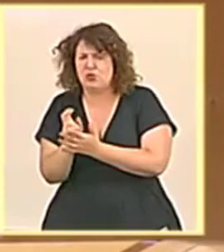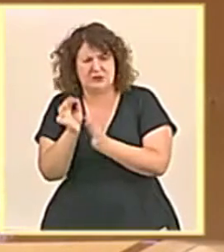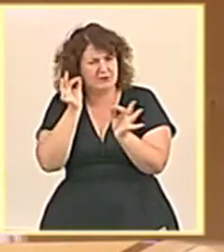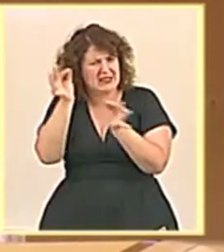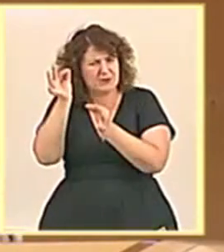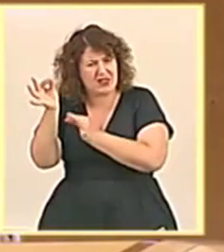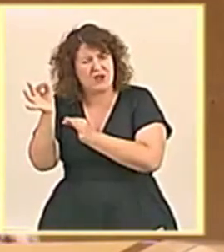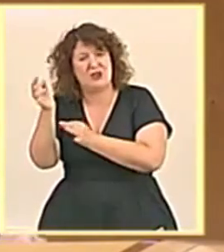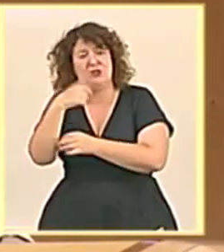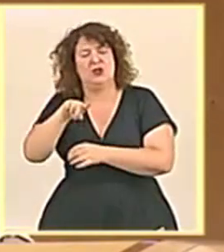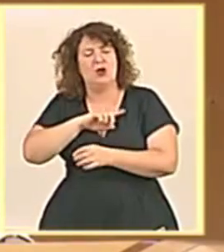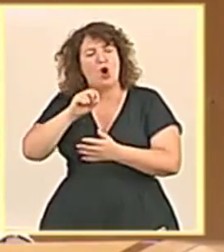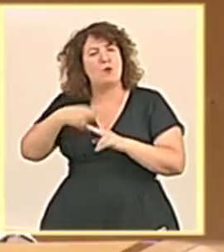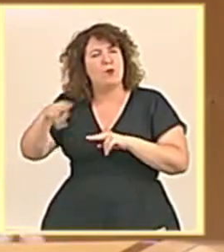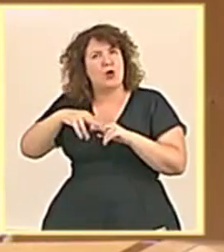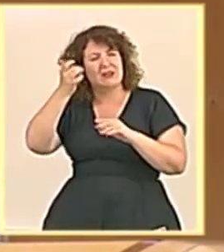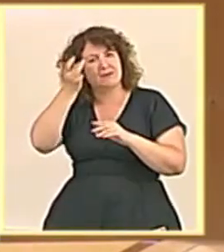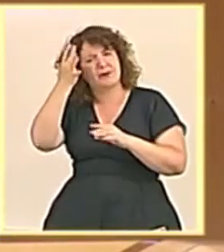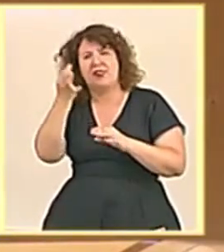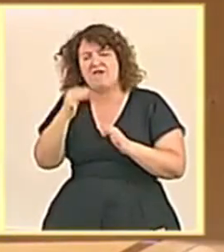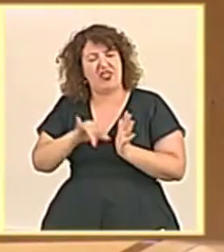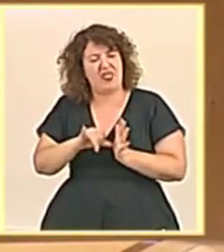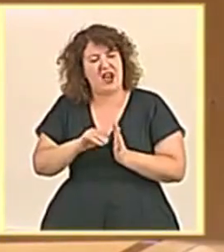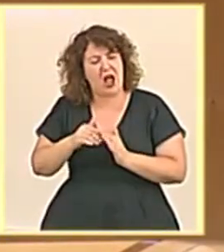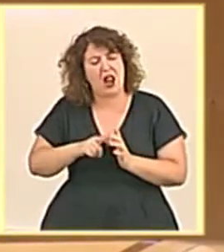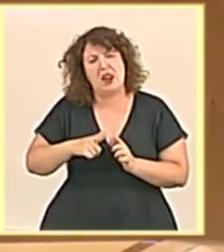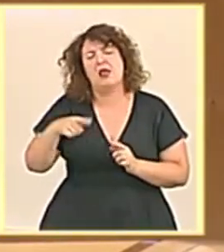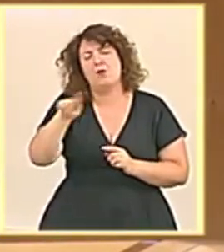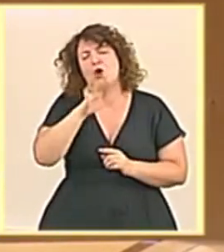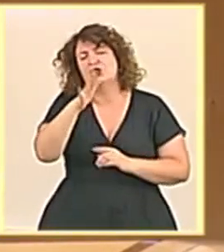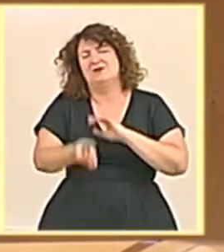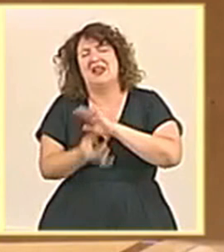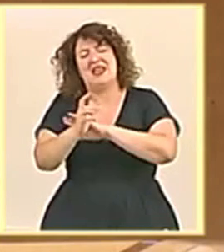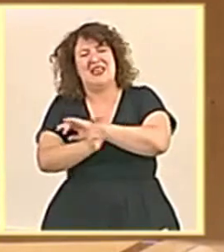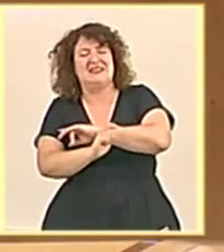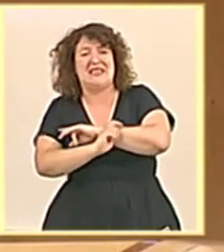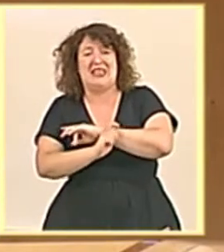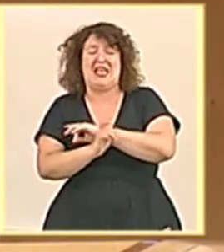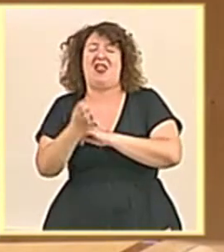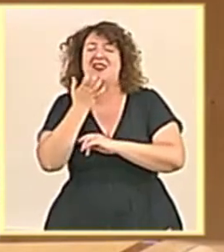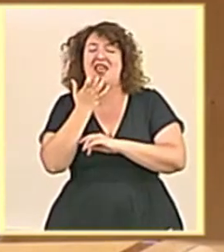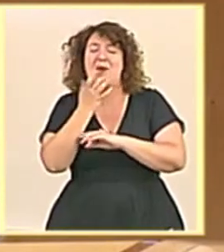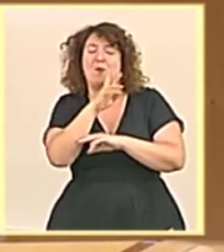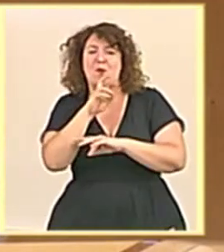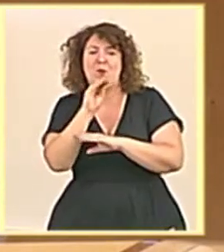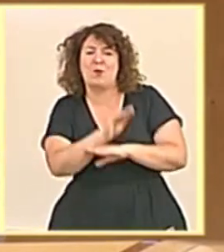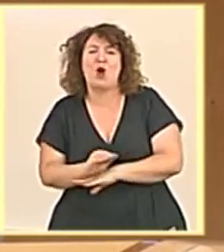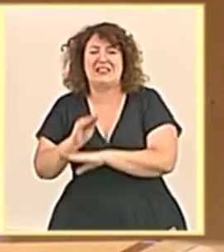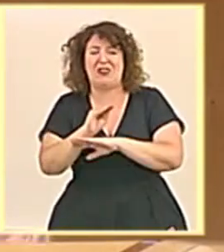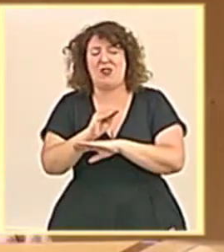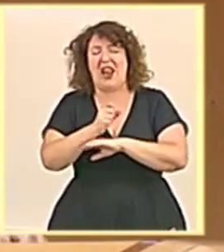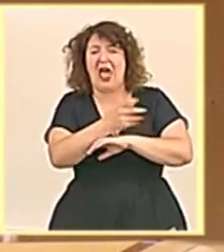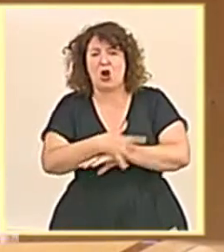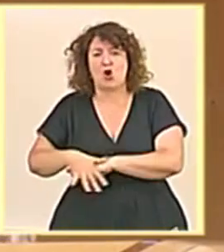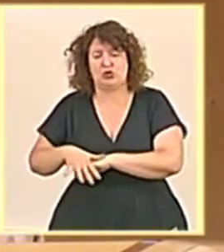de medio y largo plazo, en marzo de 2019 iniciamos la redacción de la Estrategia para la Protección de la Costa en la provincia de Málaga, que